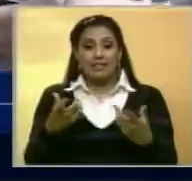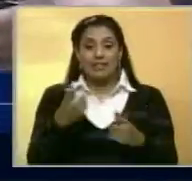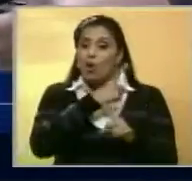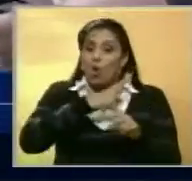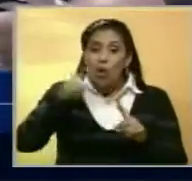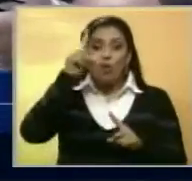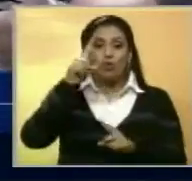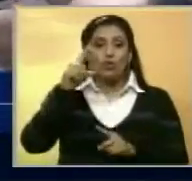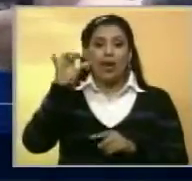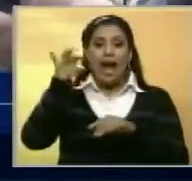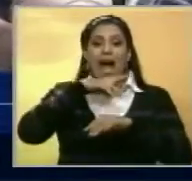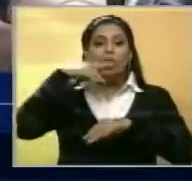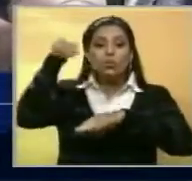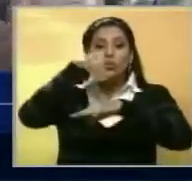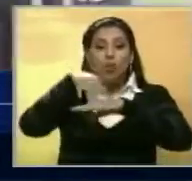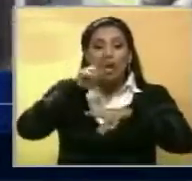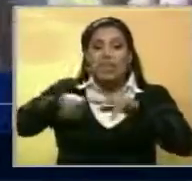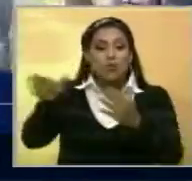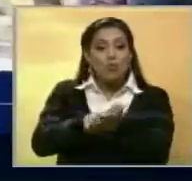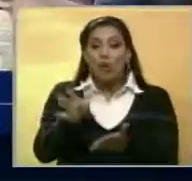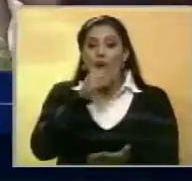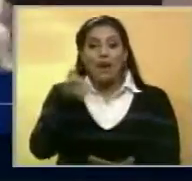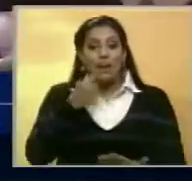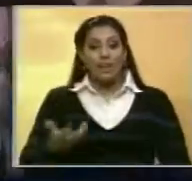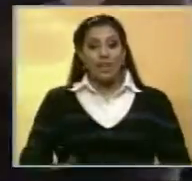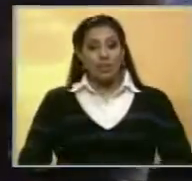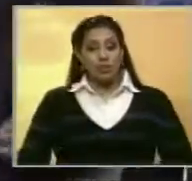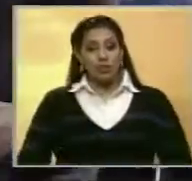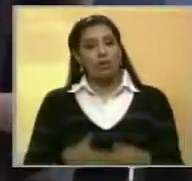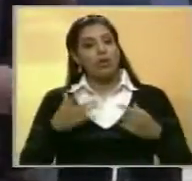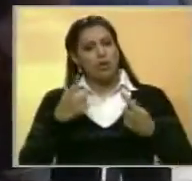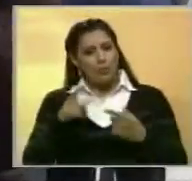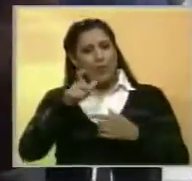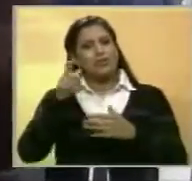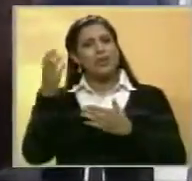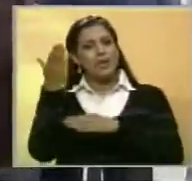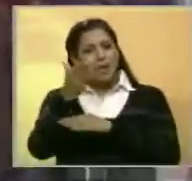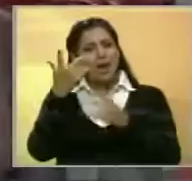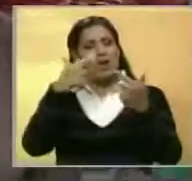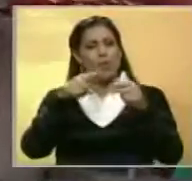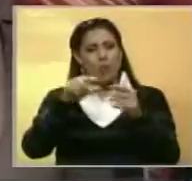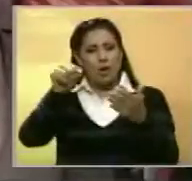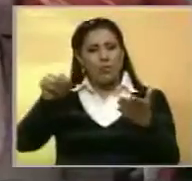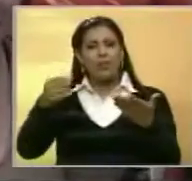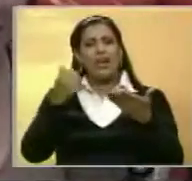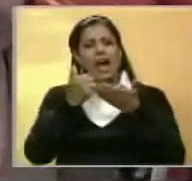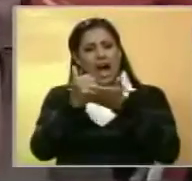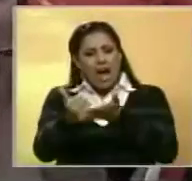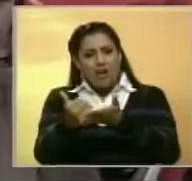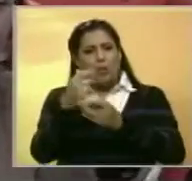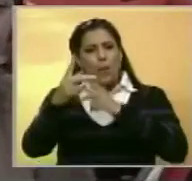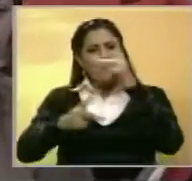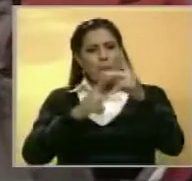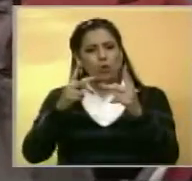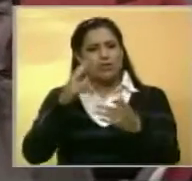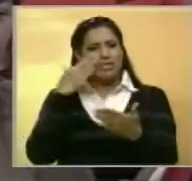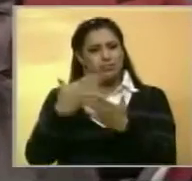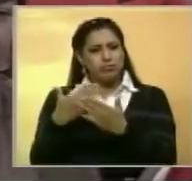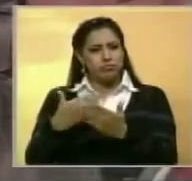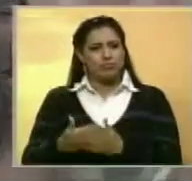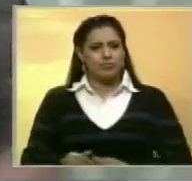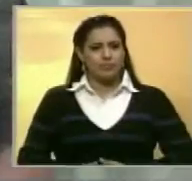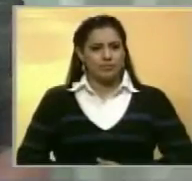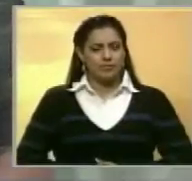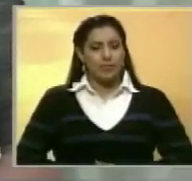los que tienen diabetes. En cuanto al revocatorio, invitó a los firmantes a acudir a los puntos establecidos para cumplir con el proceso de validación.